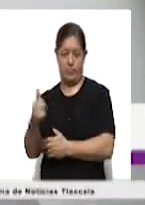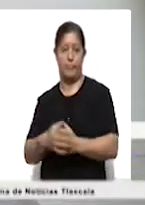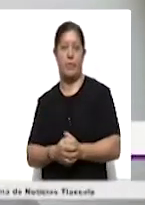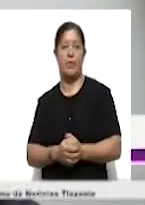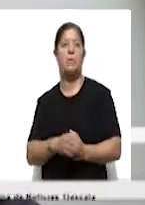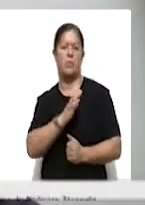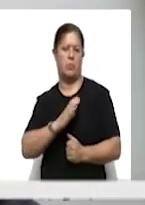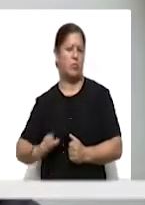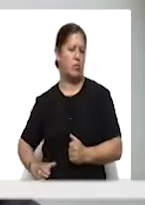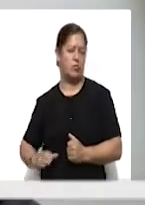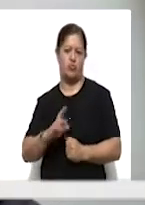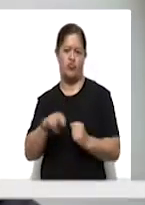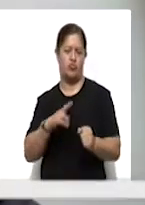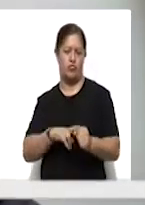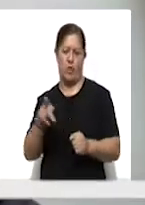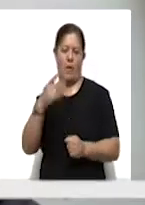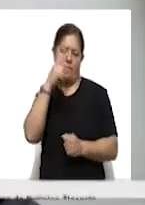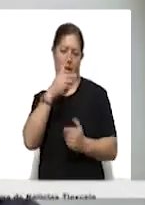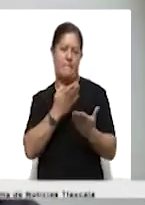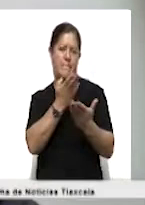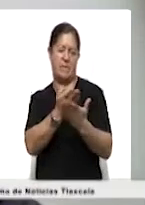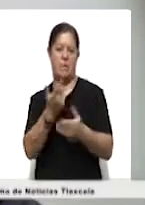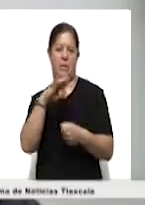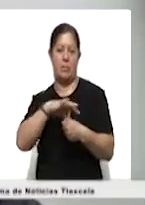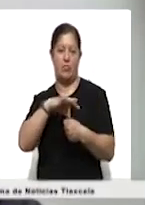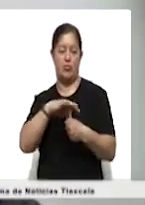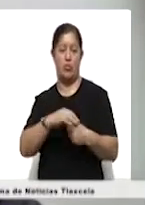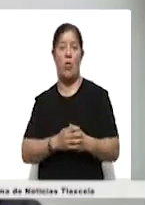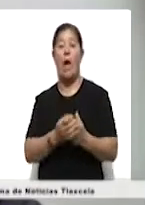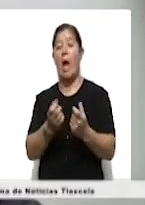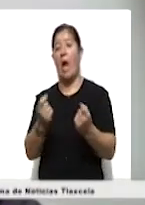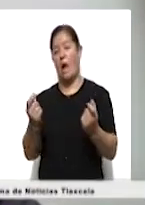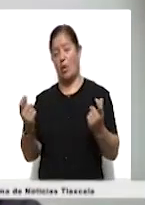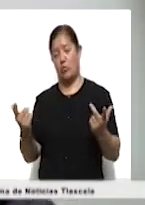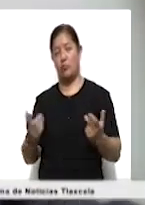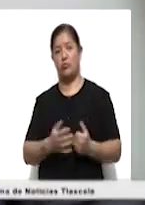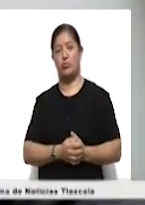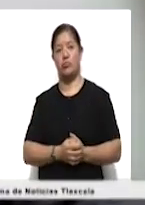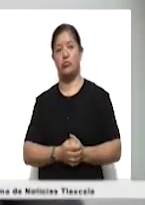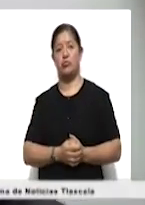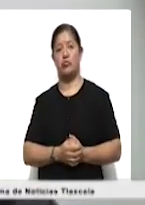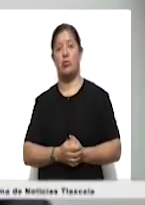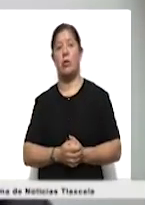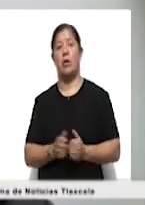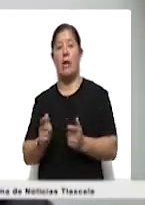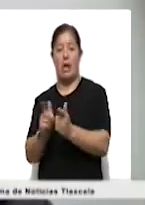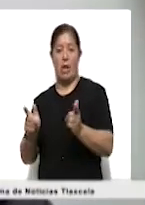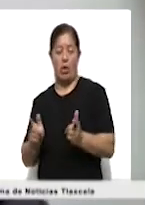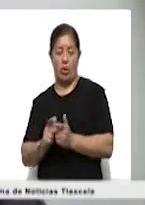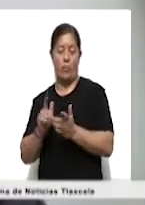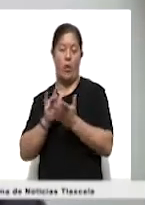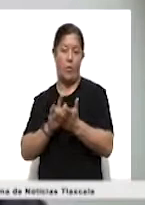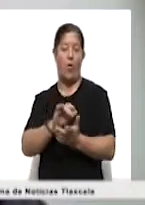contienda electoral, les favoreció el voto del ciudadano y la ciudadana y a algunos no. Lo importante es continuar